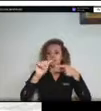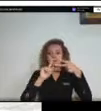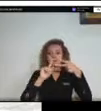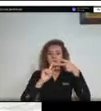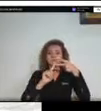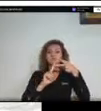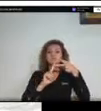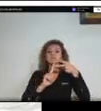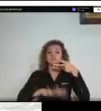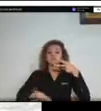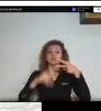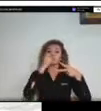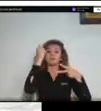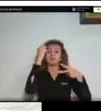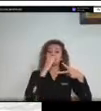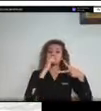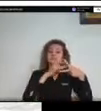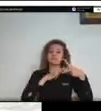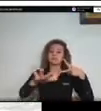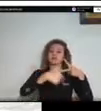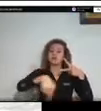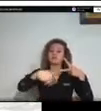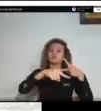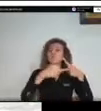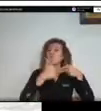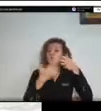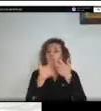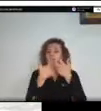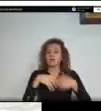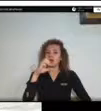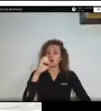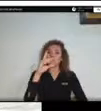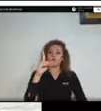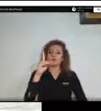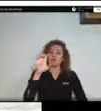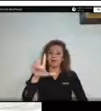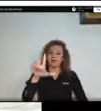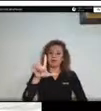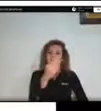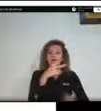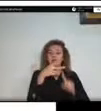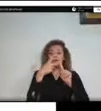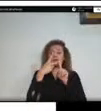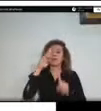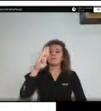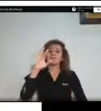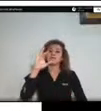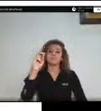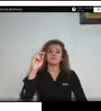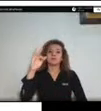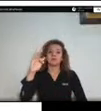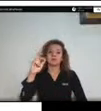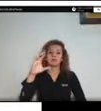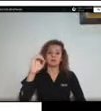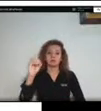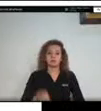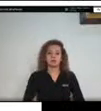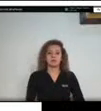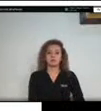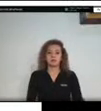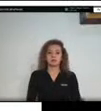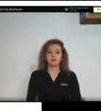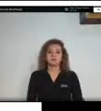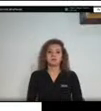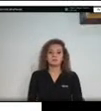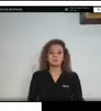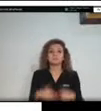de los llanos orientales como son ODL y Bicentenario entonces pues ahora vamos al